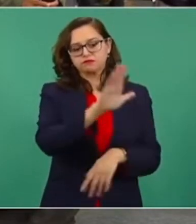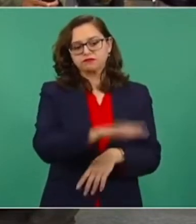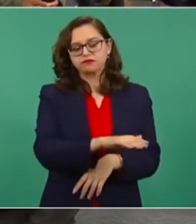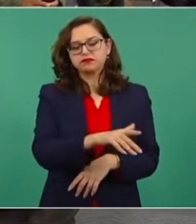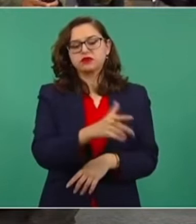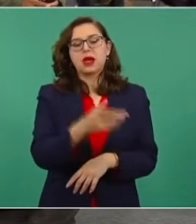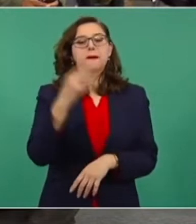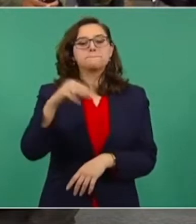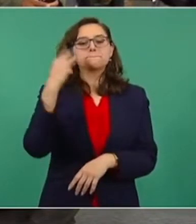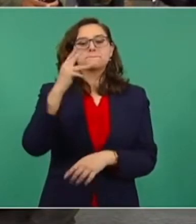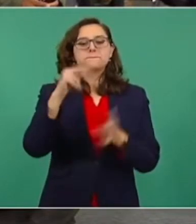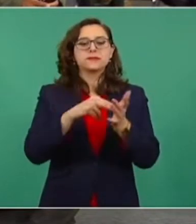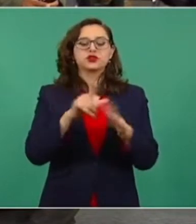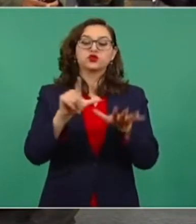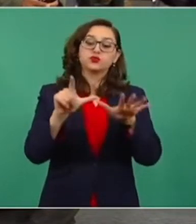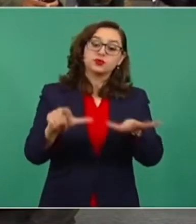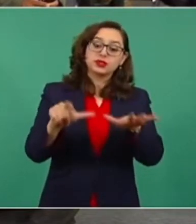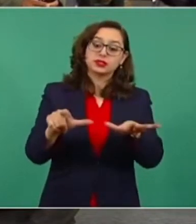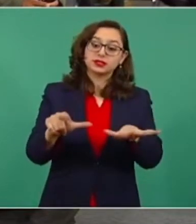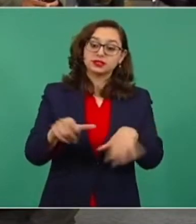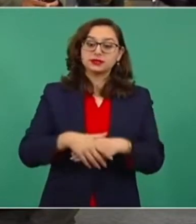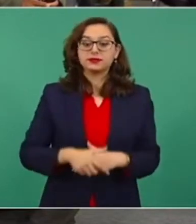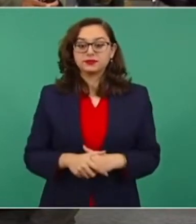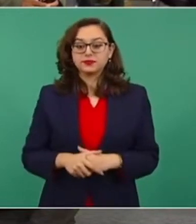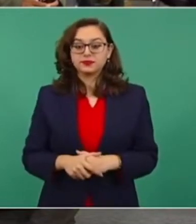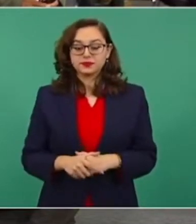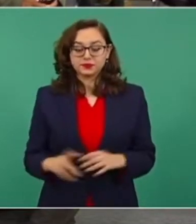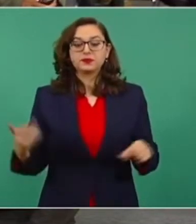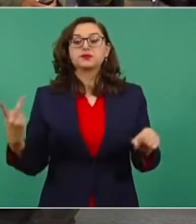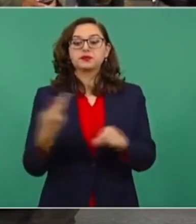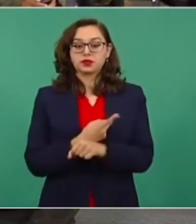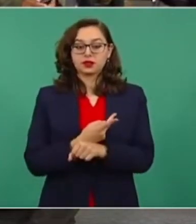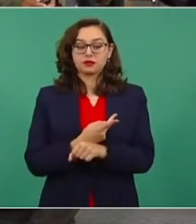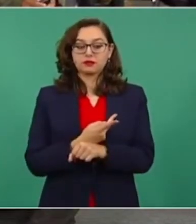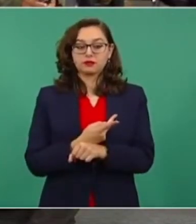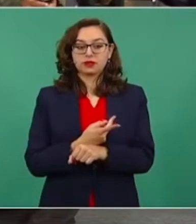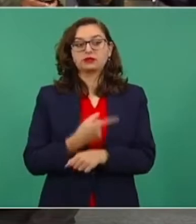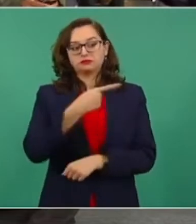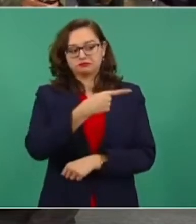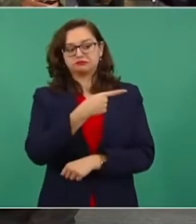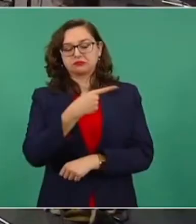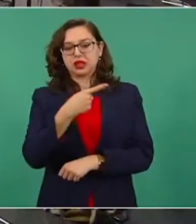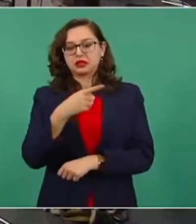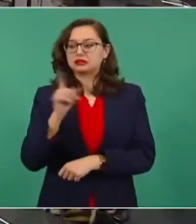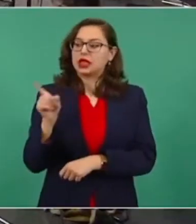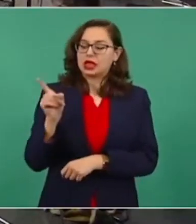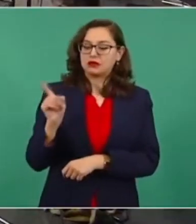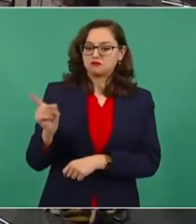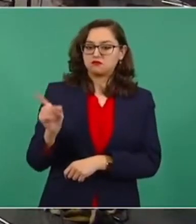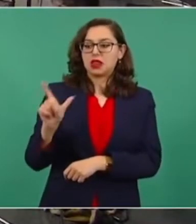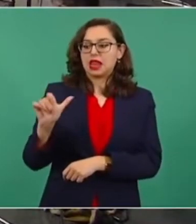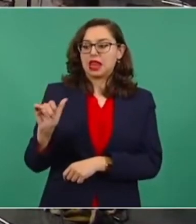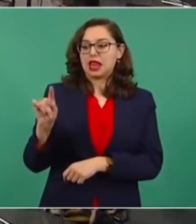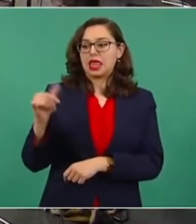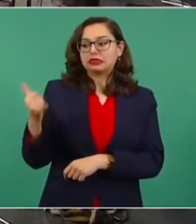esto en marzo del 2017, que gracias a la intervención del ETI, después de esa